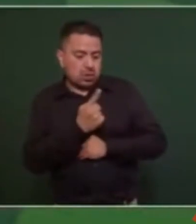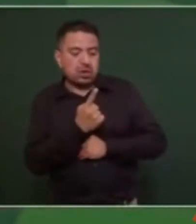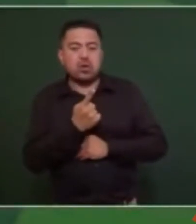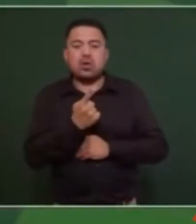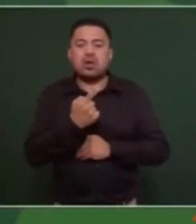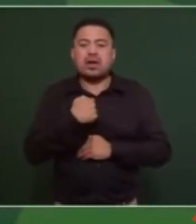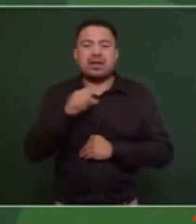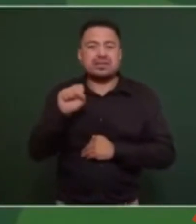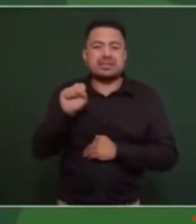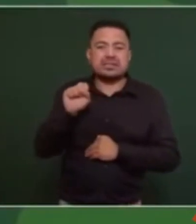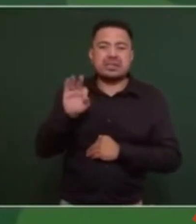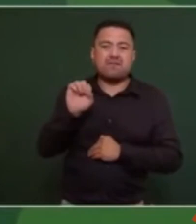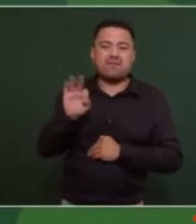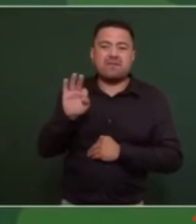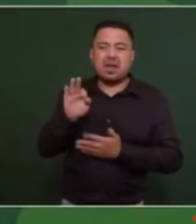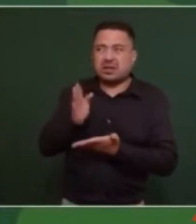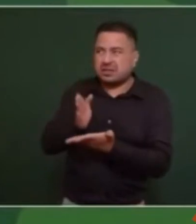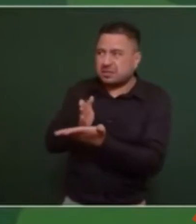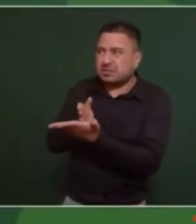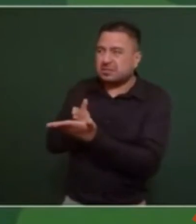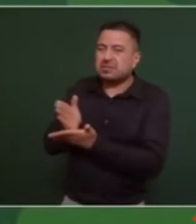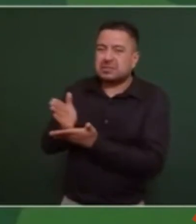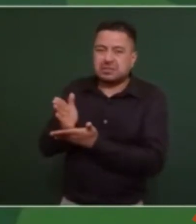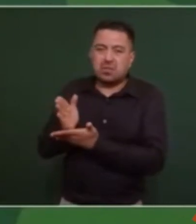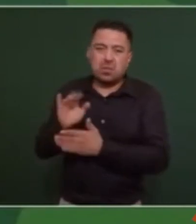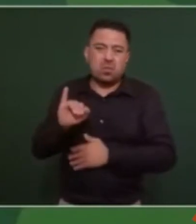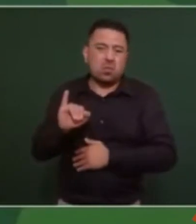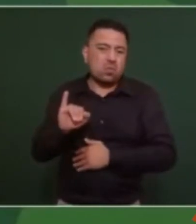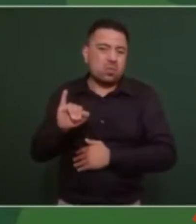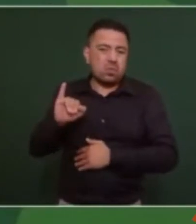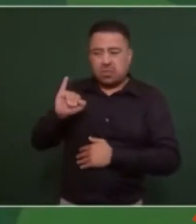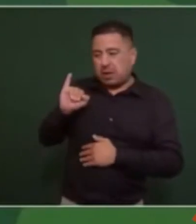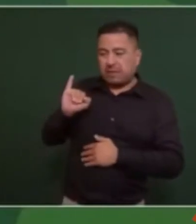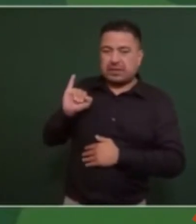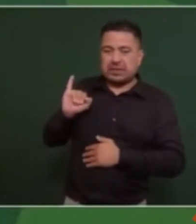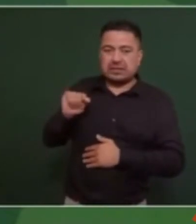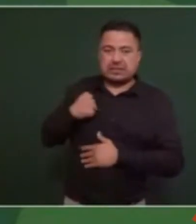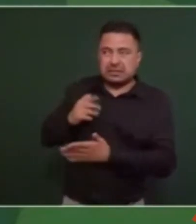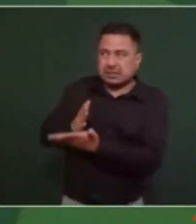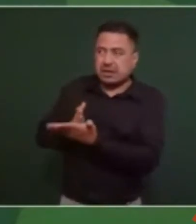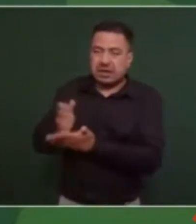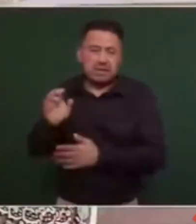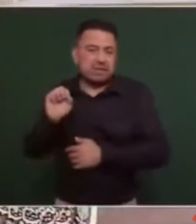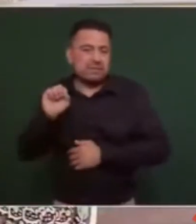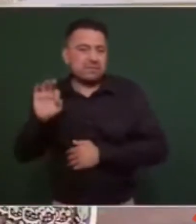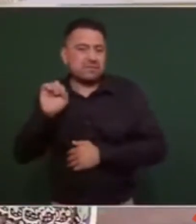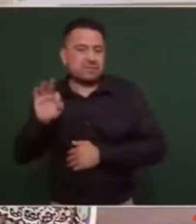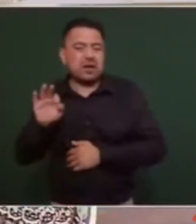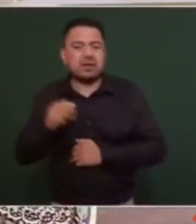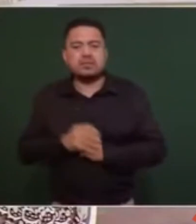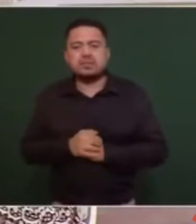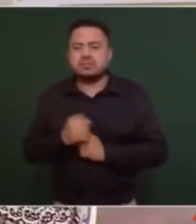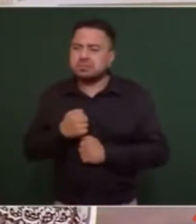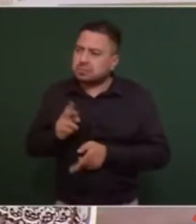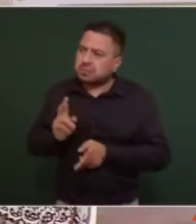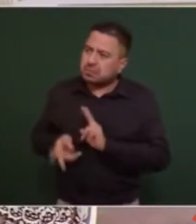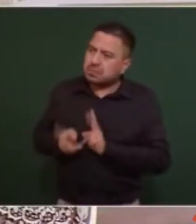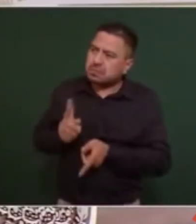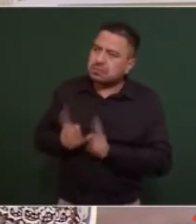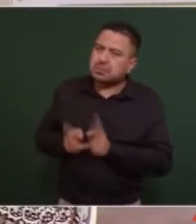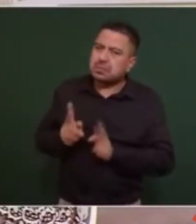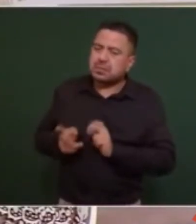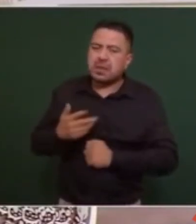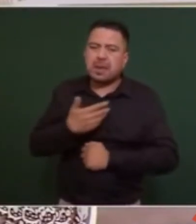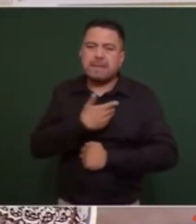Francisco pues el jueves pasado eh hablé con el presidente de